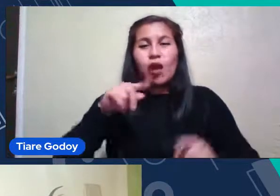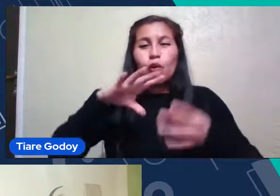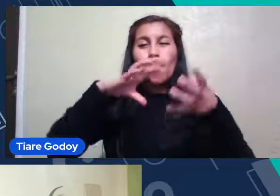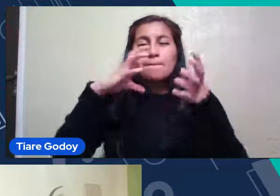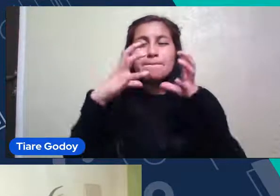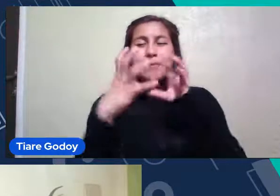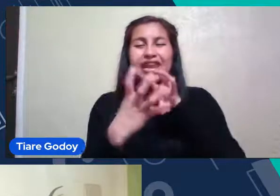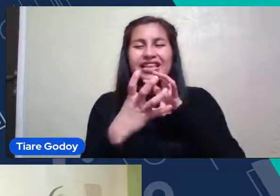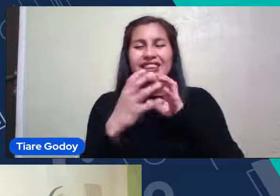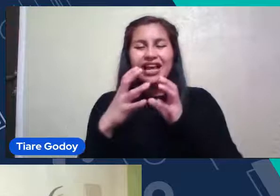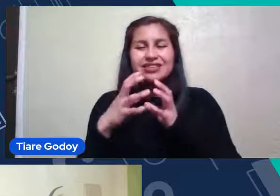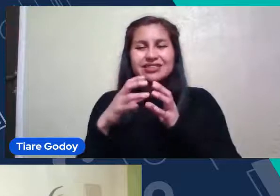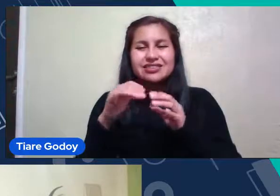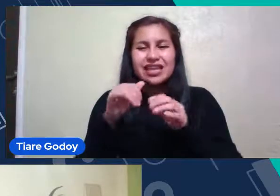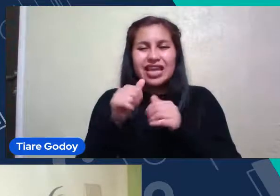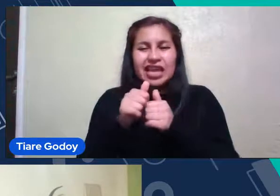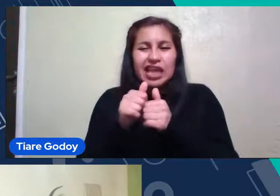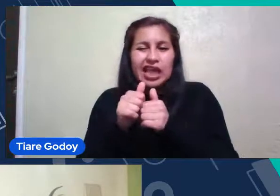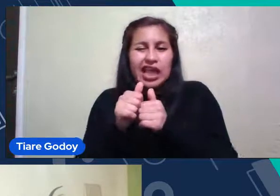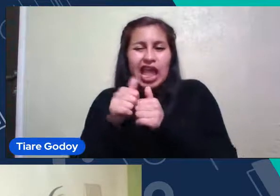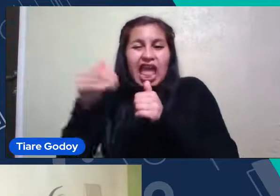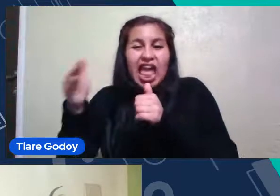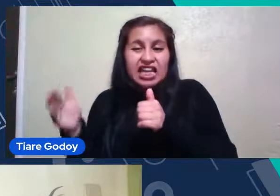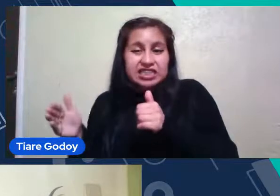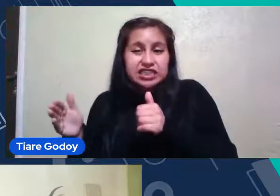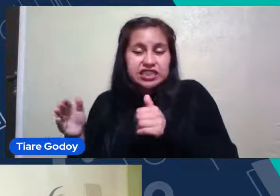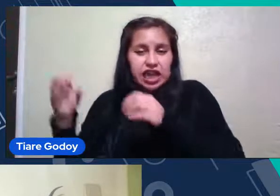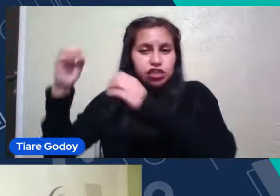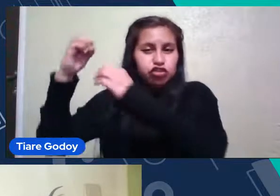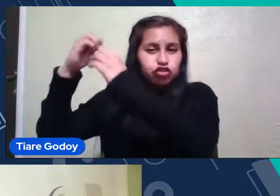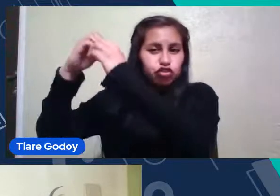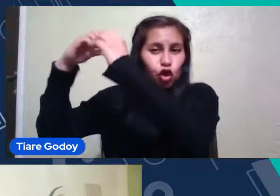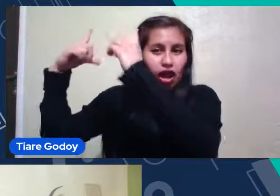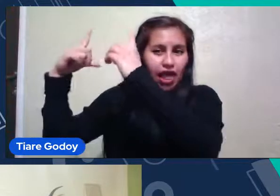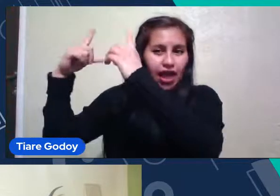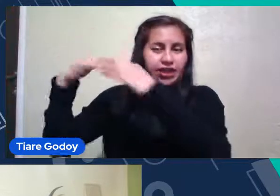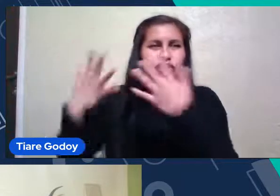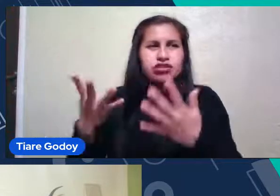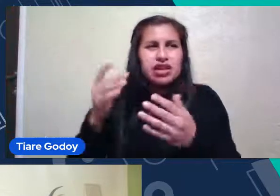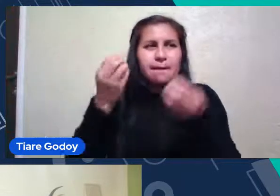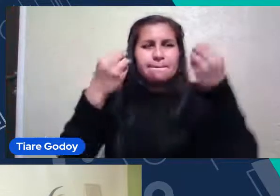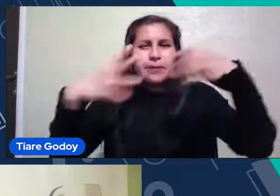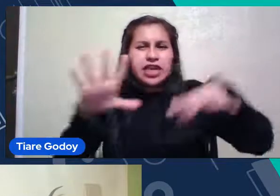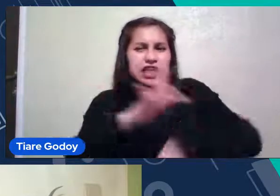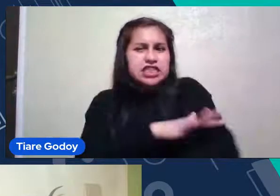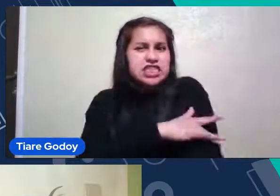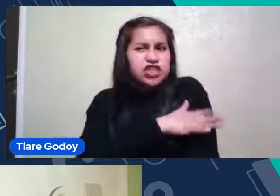Entonces Vamos a perder Sensibilidad En Esas Áreas De Astronomía